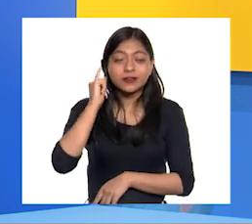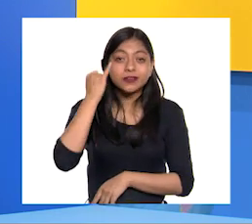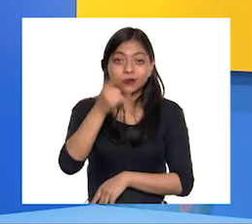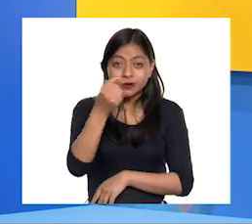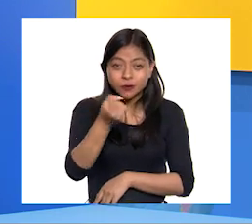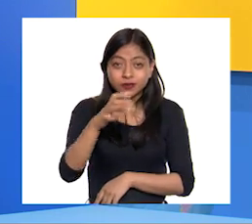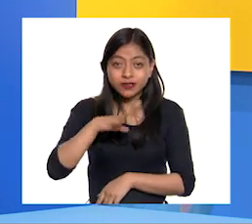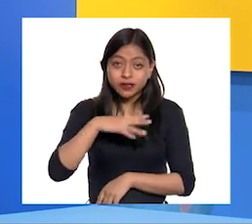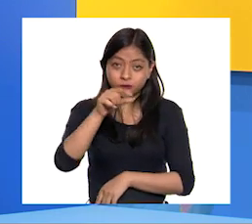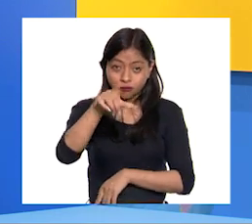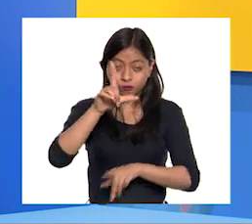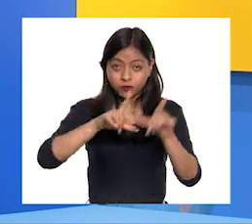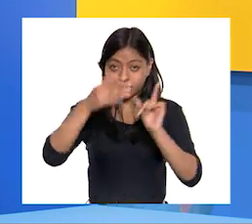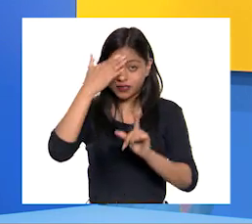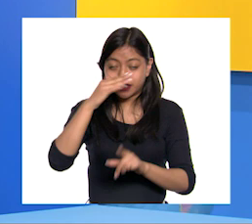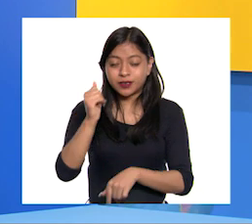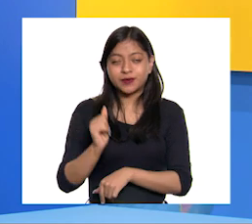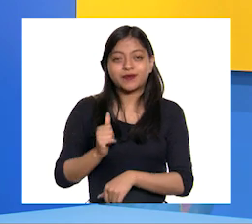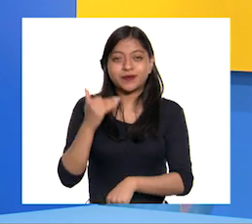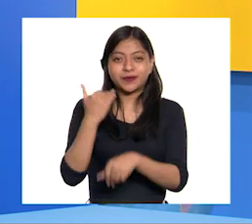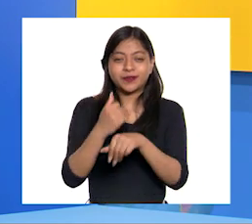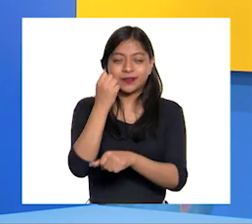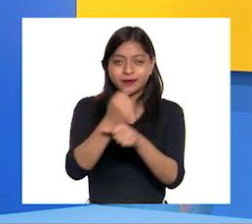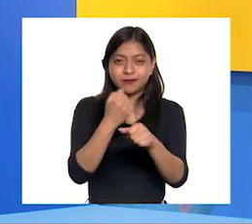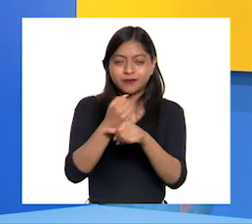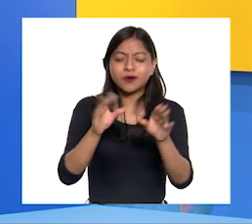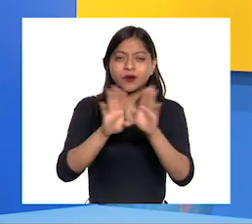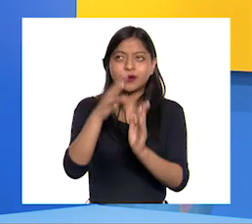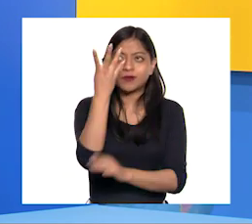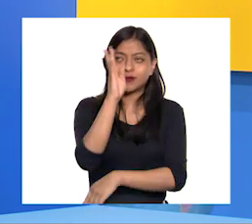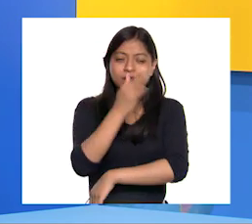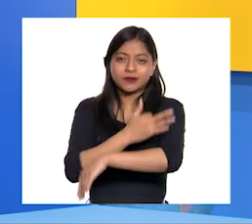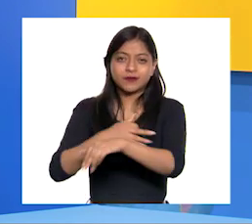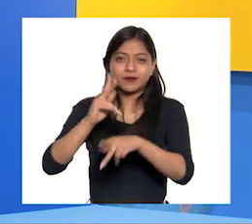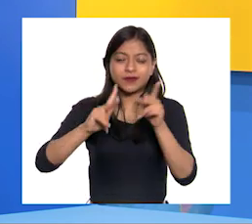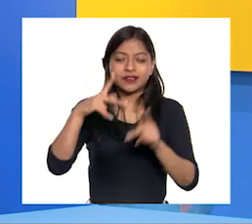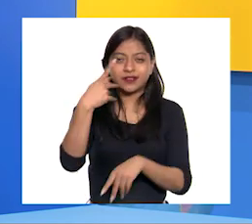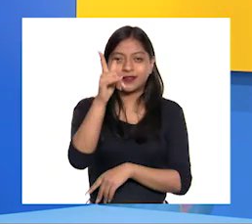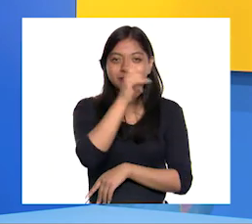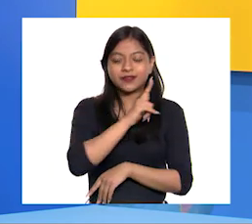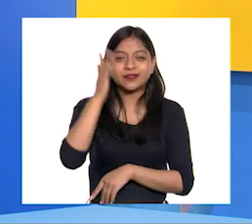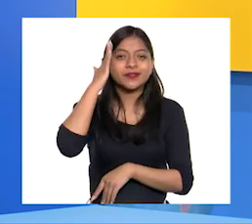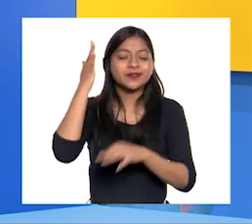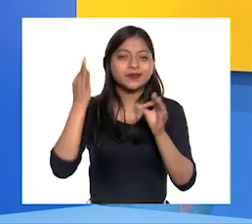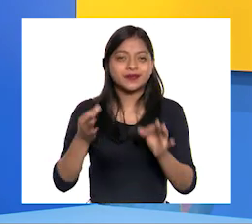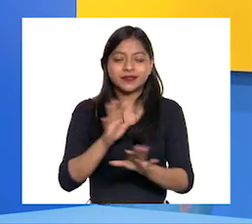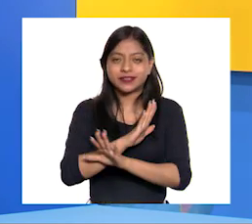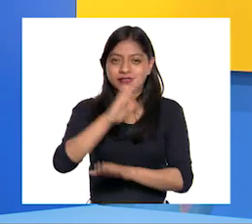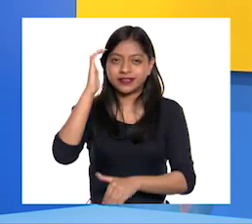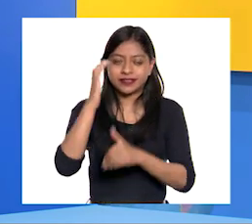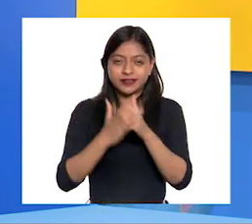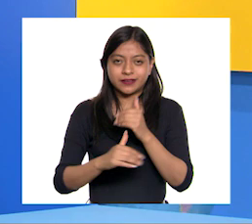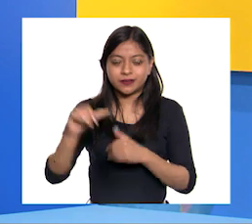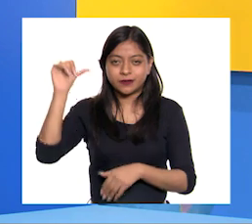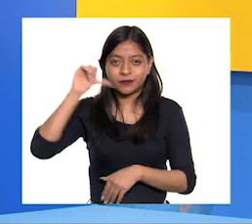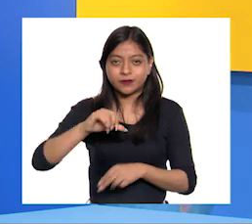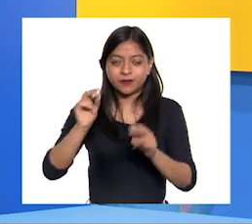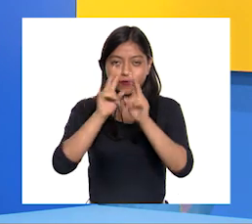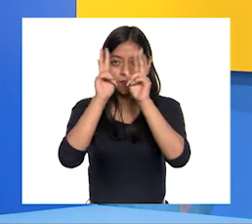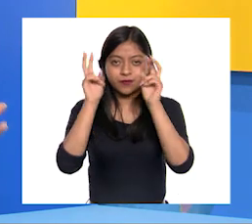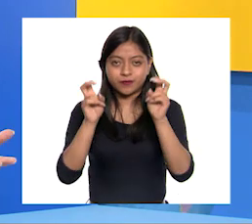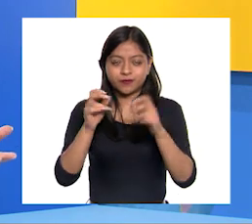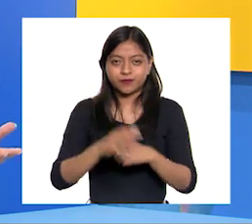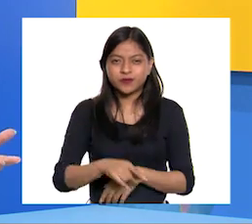Aprovecha también este momento para practicarla Y platica con tu familia en tu lengua materna Por hoy hemos terminado con